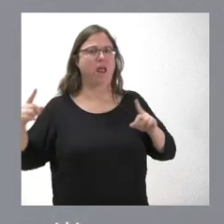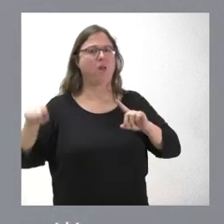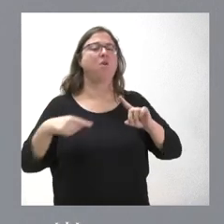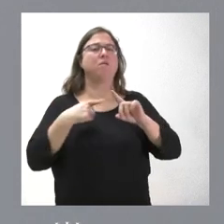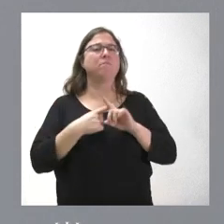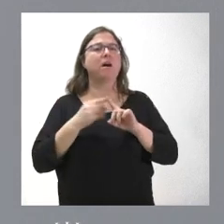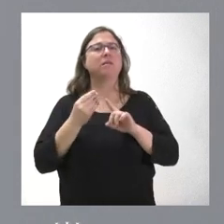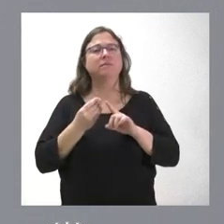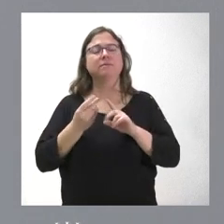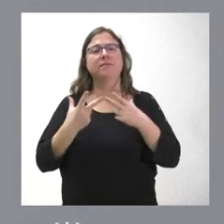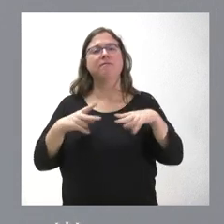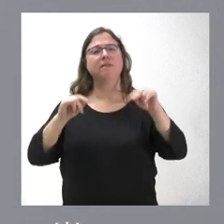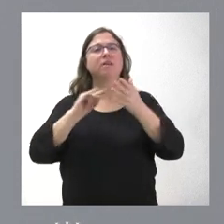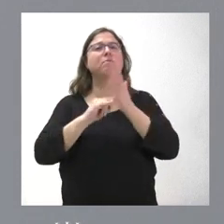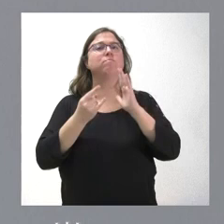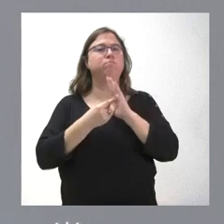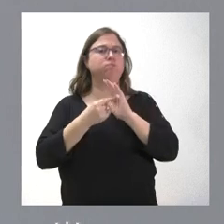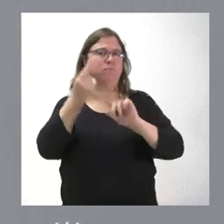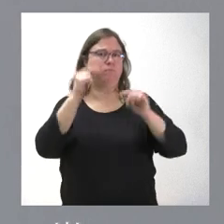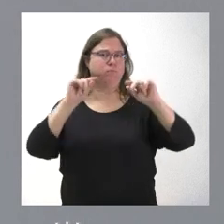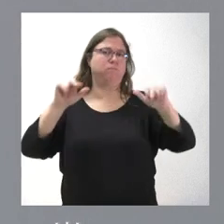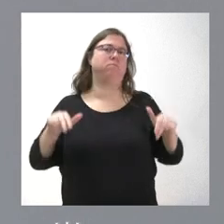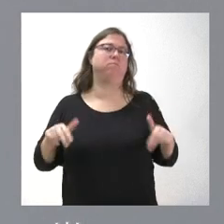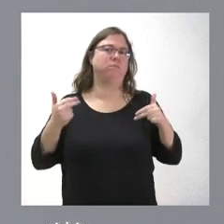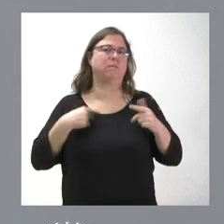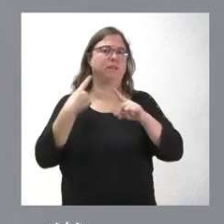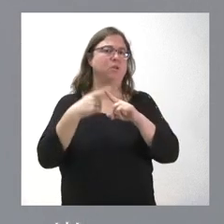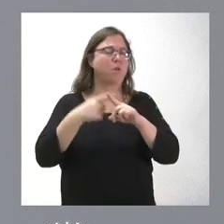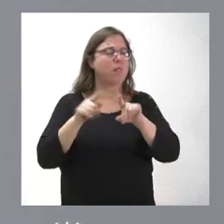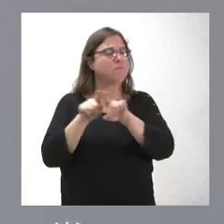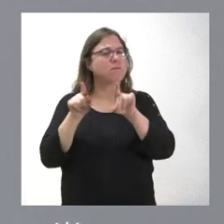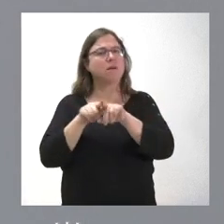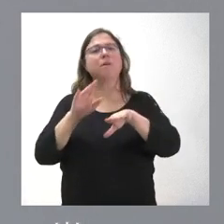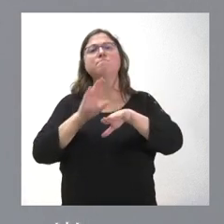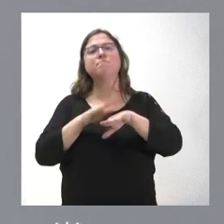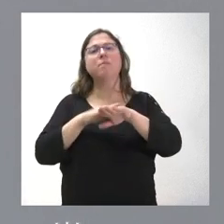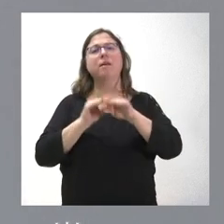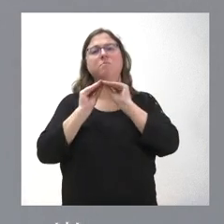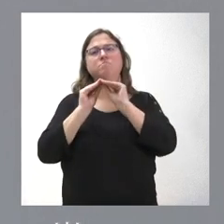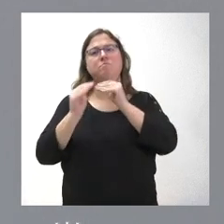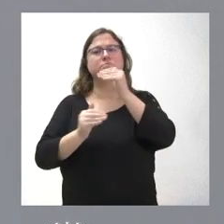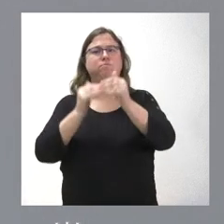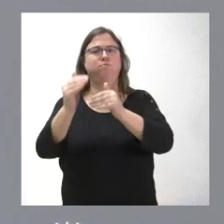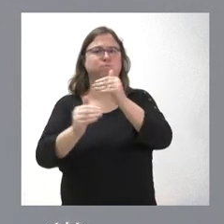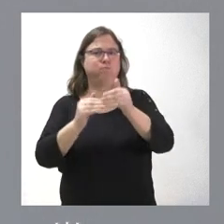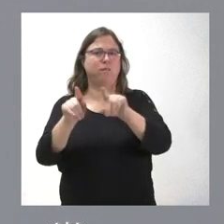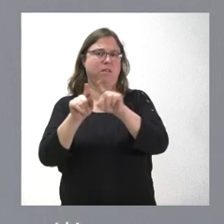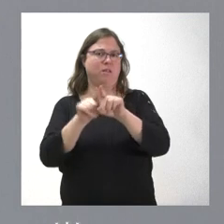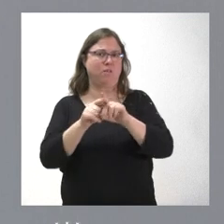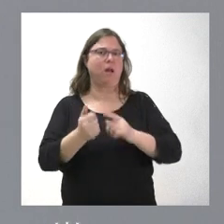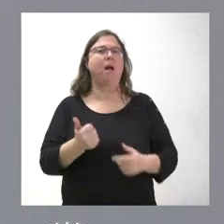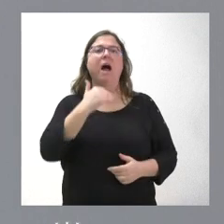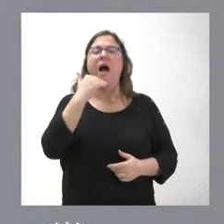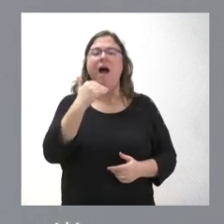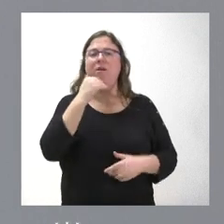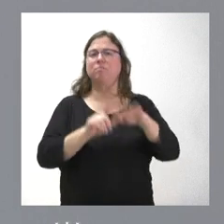finalización del plan regional, que permite todos los aspectos urbanísticos, para poder proceder ya, cuanto antes, al desarrollo